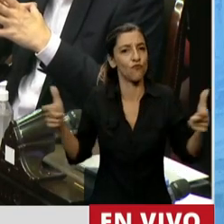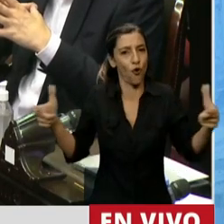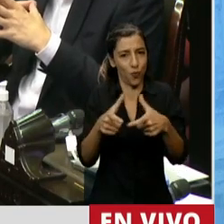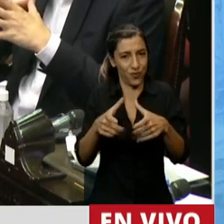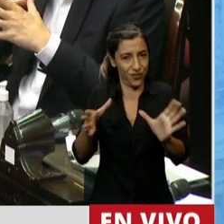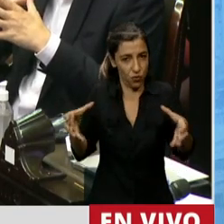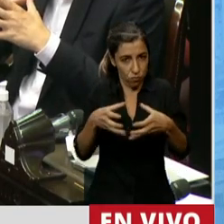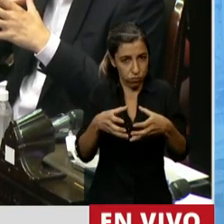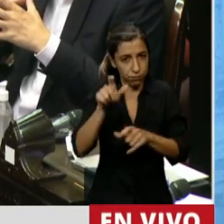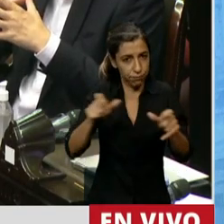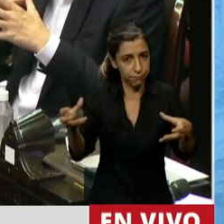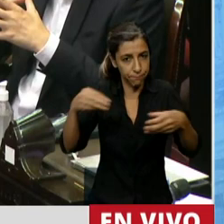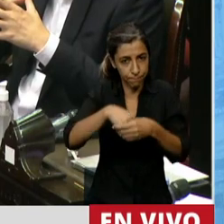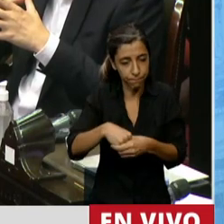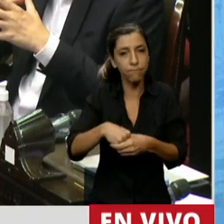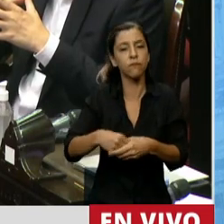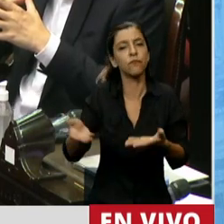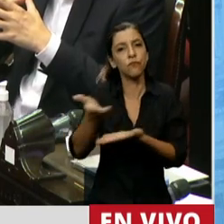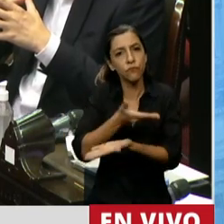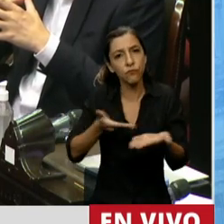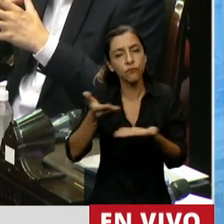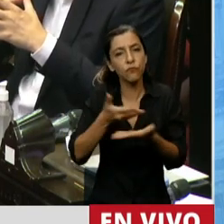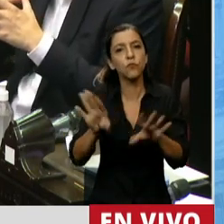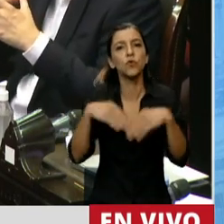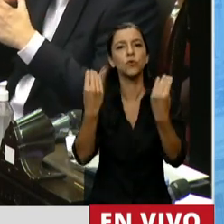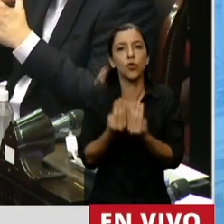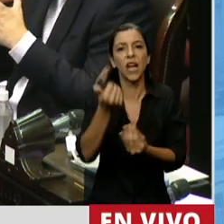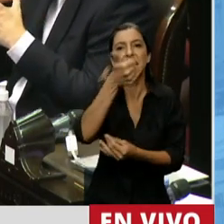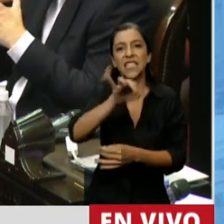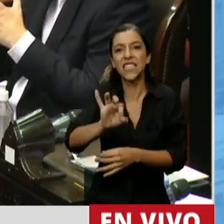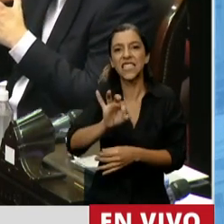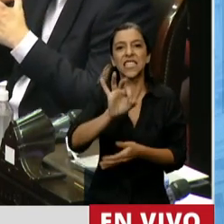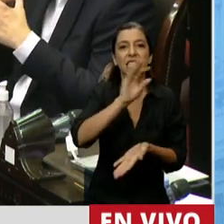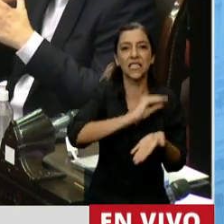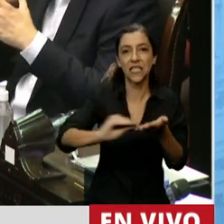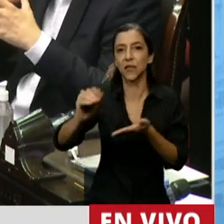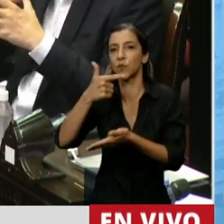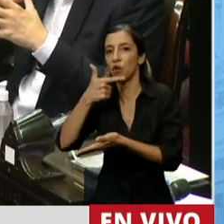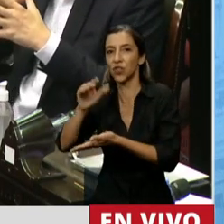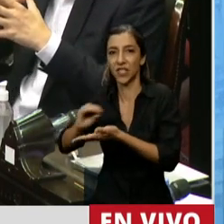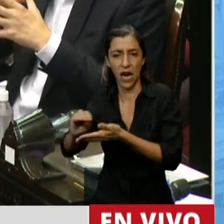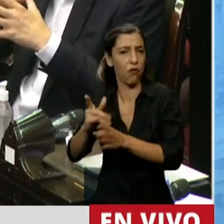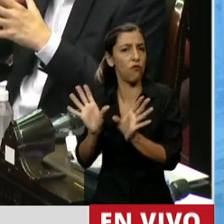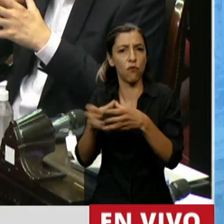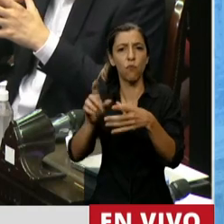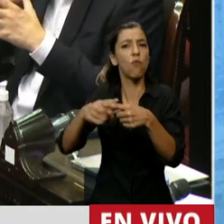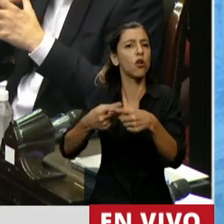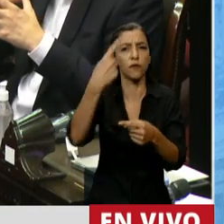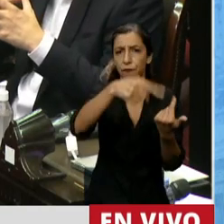participaron 60 diputados y senadores de todos los bloques